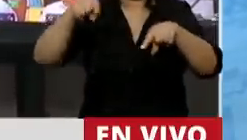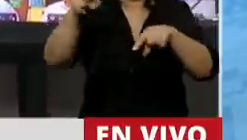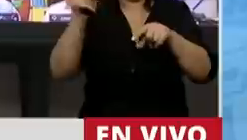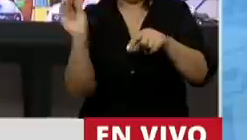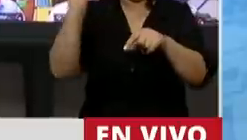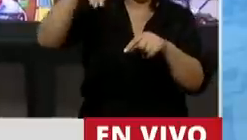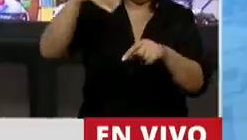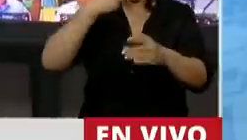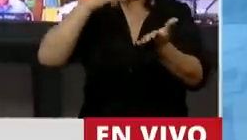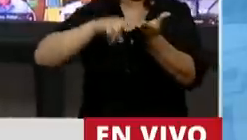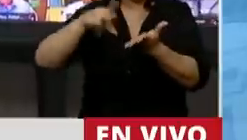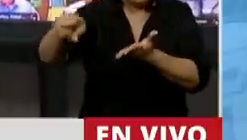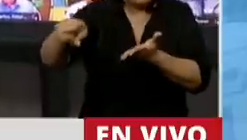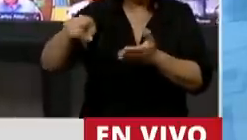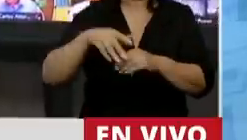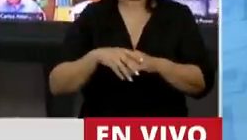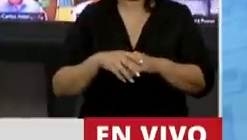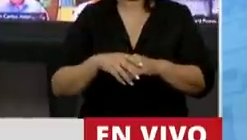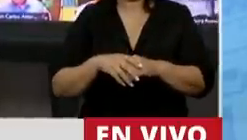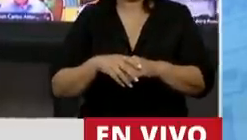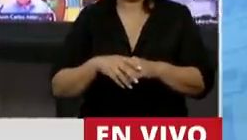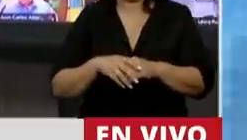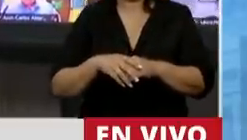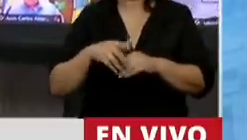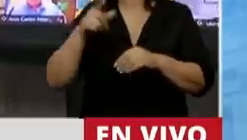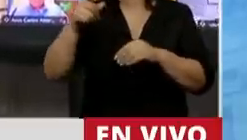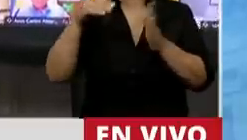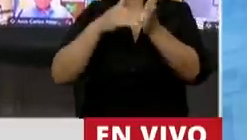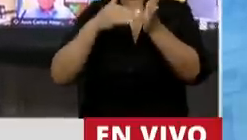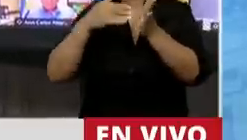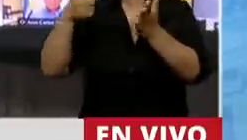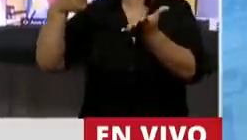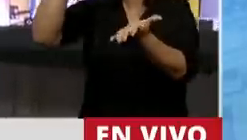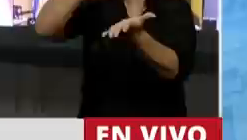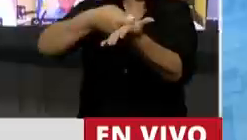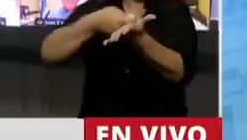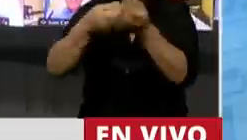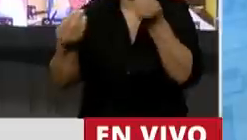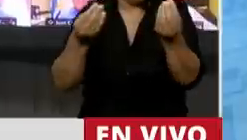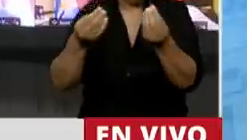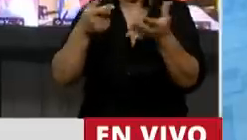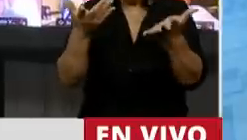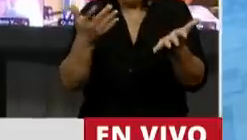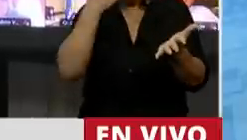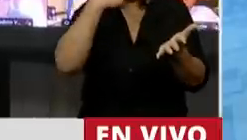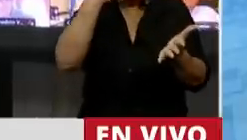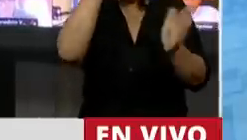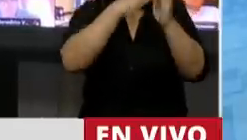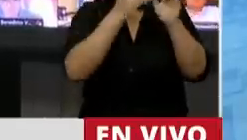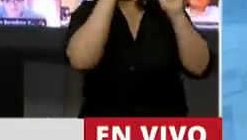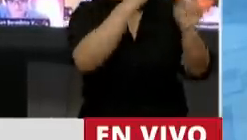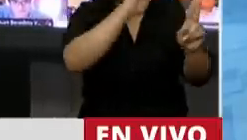una carga impositiva, repara en la capacidad contributiva del mismo. Y por supuesto declaró constitucional esta norma.